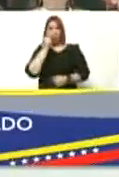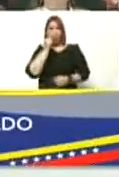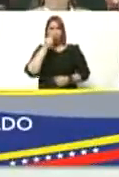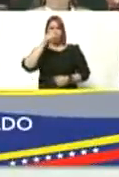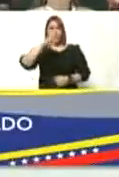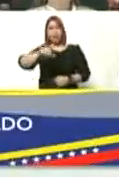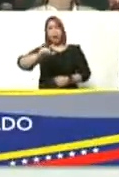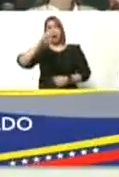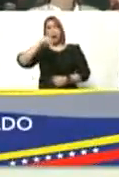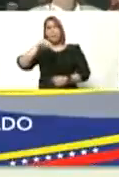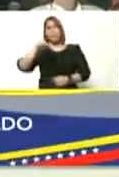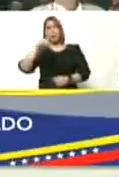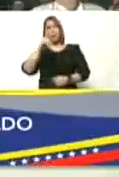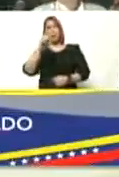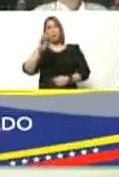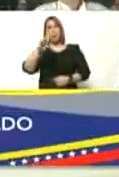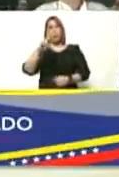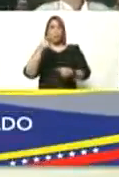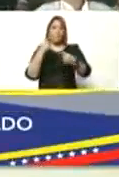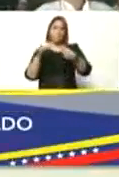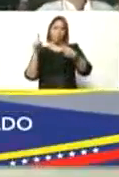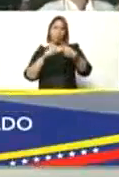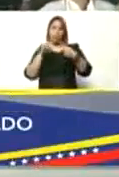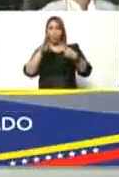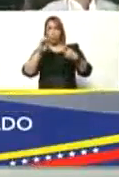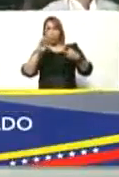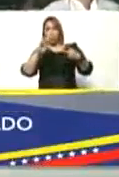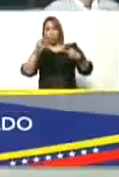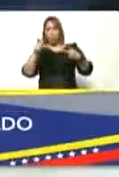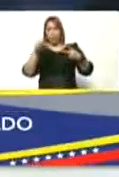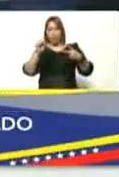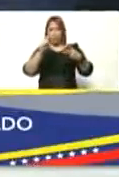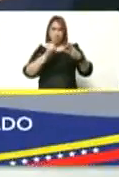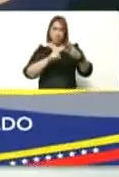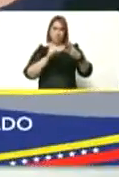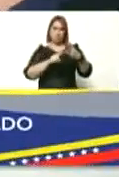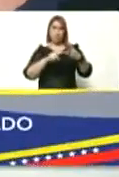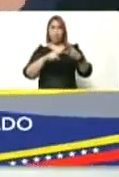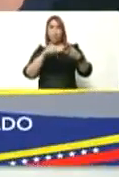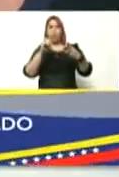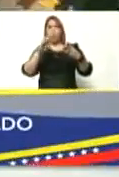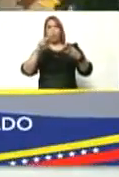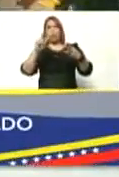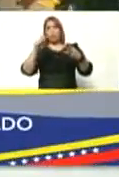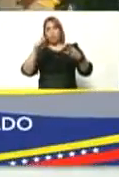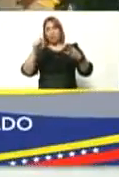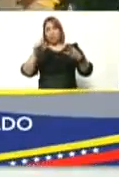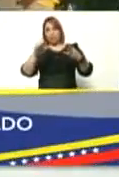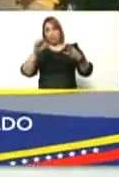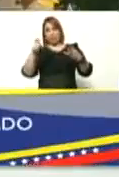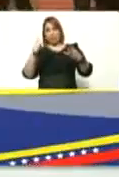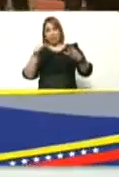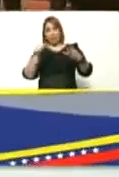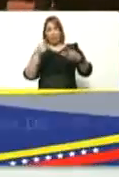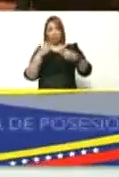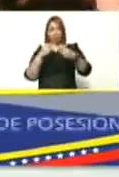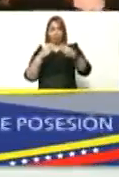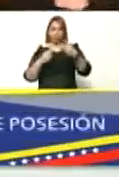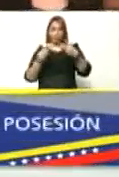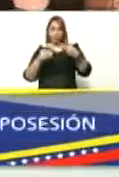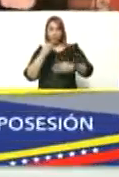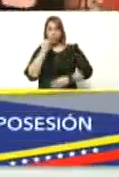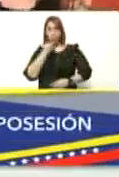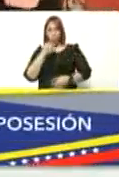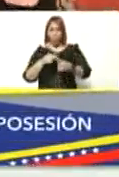Tomás Borges Daniel Ortega unos más jóvenes que otros